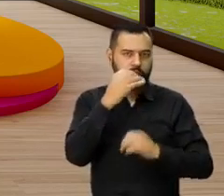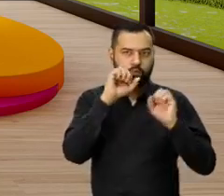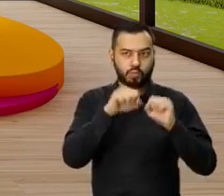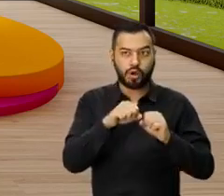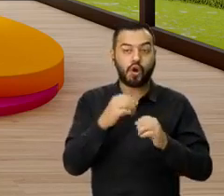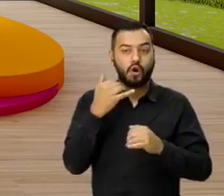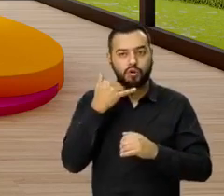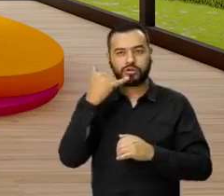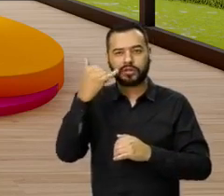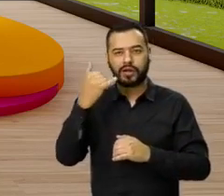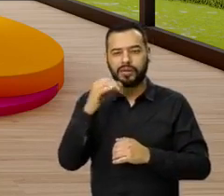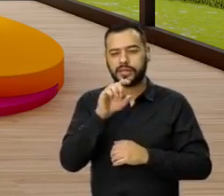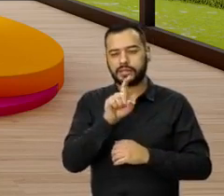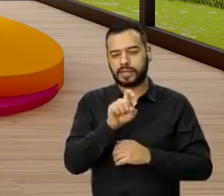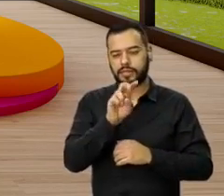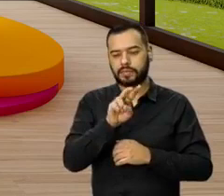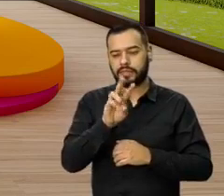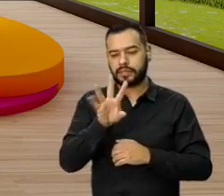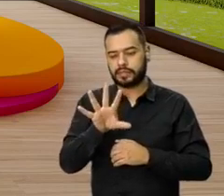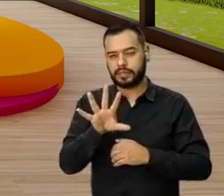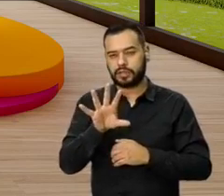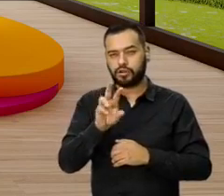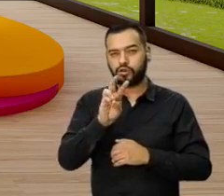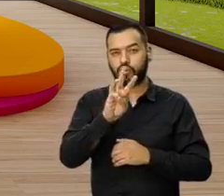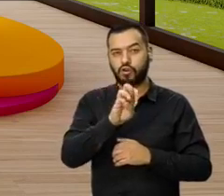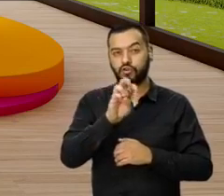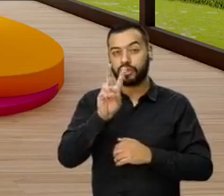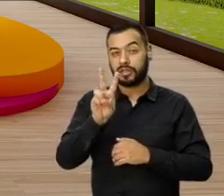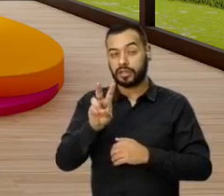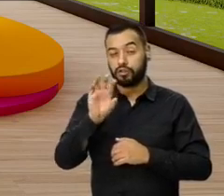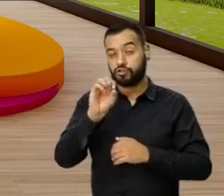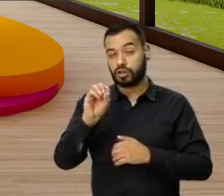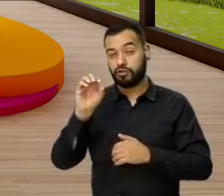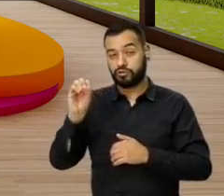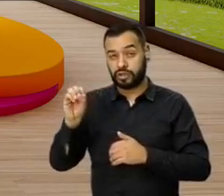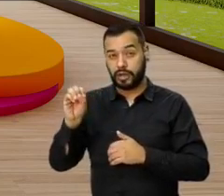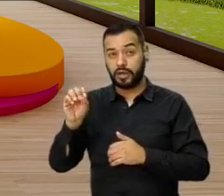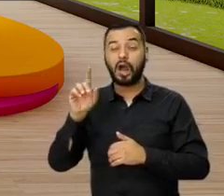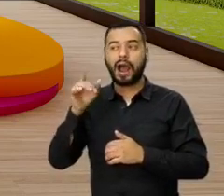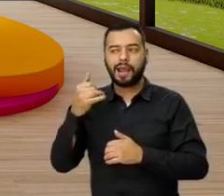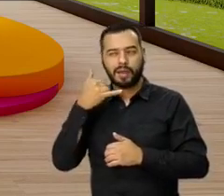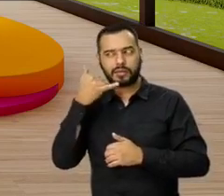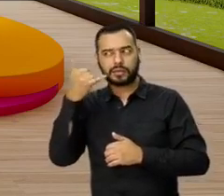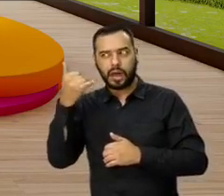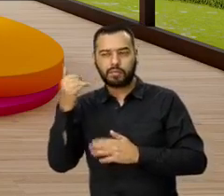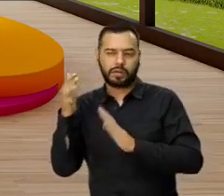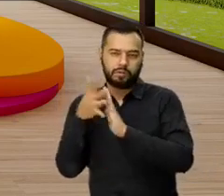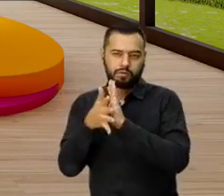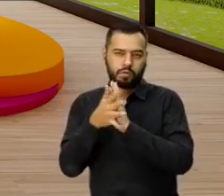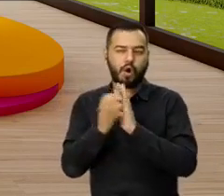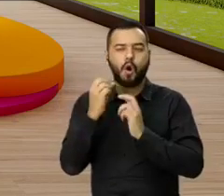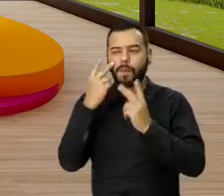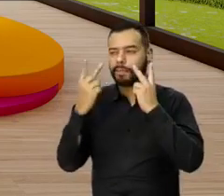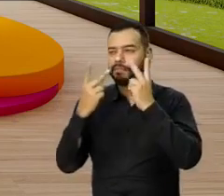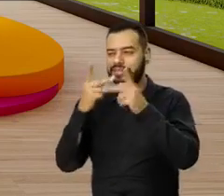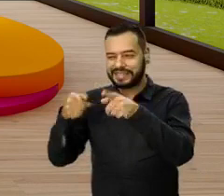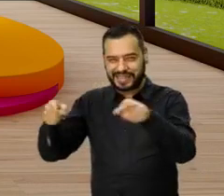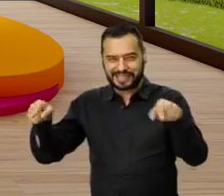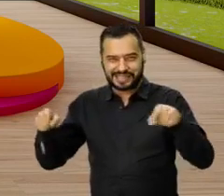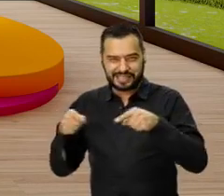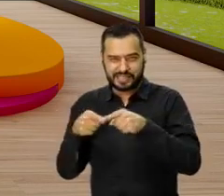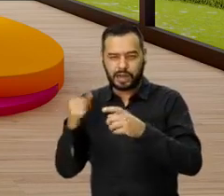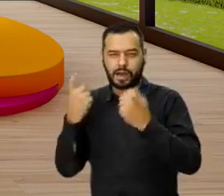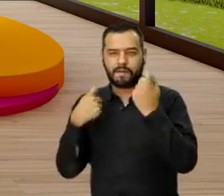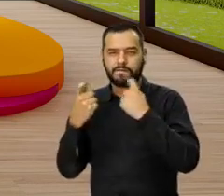puede llamar a la línea familiar 625-8200. Lo atienden y allí también le piden los datos o puede visitar nuestras salas de